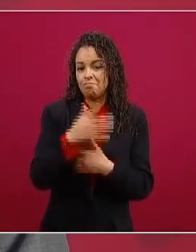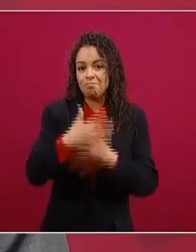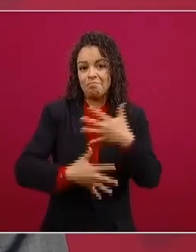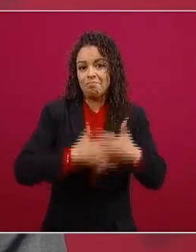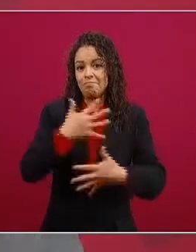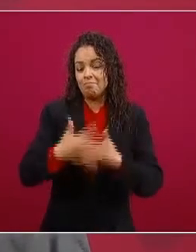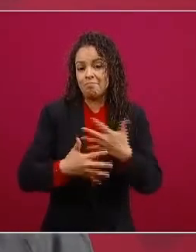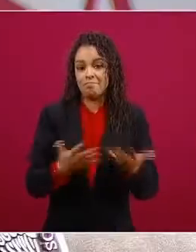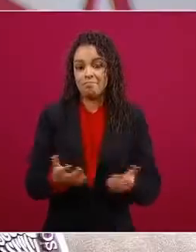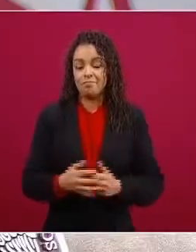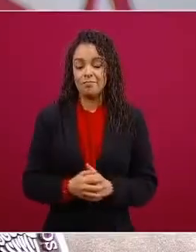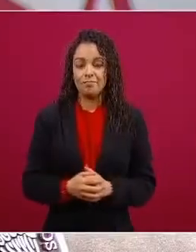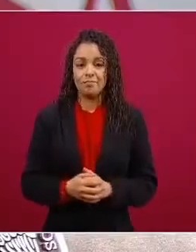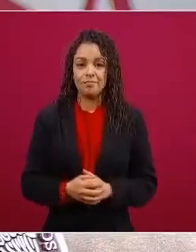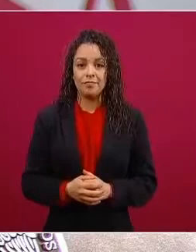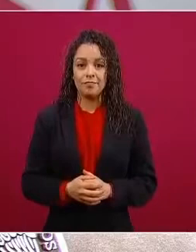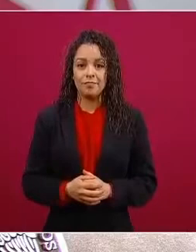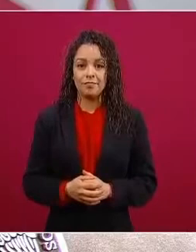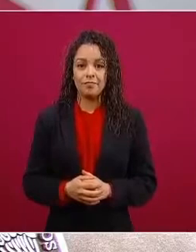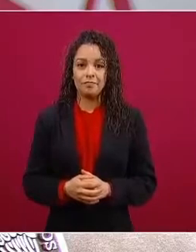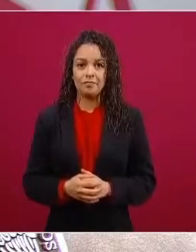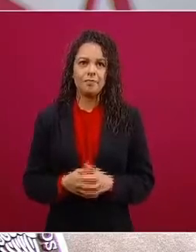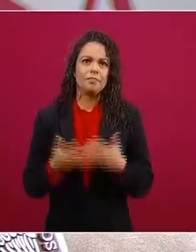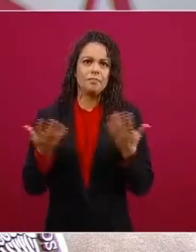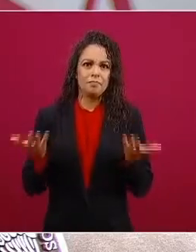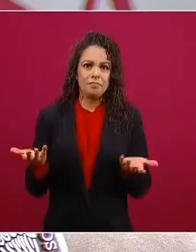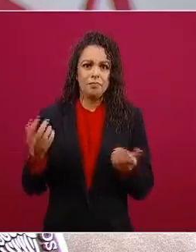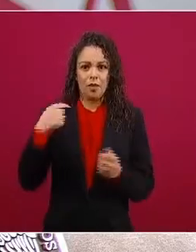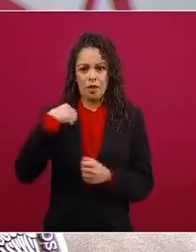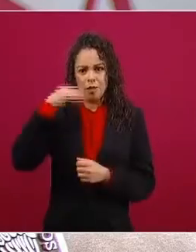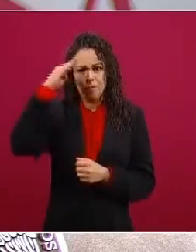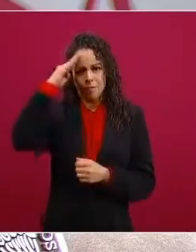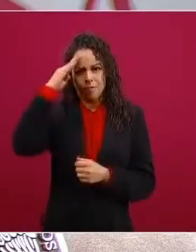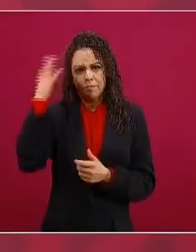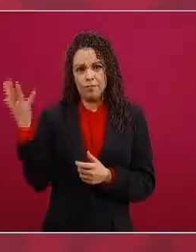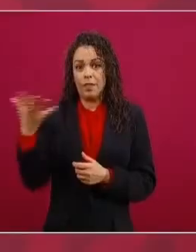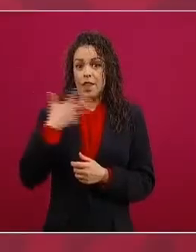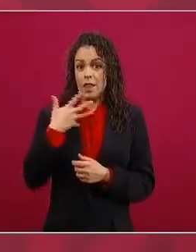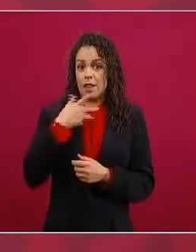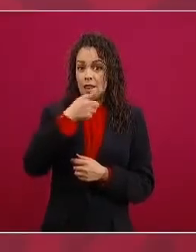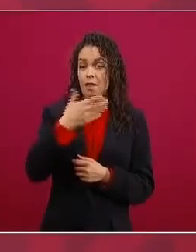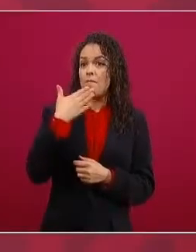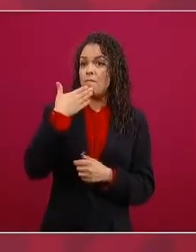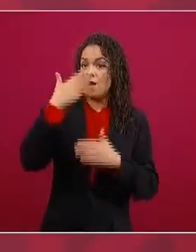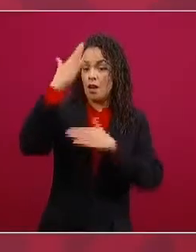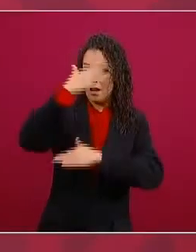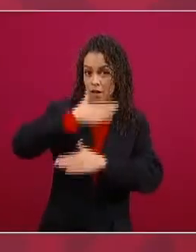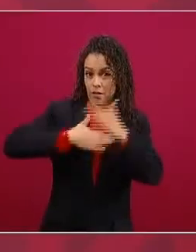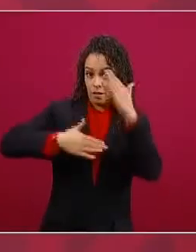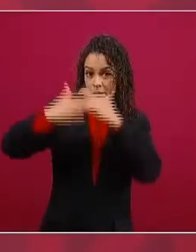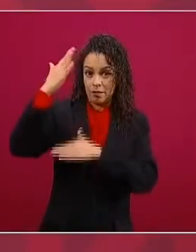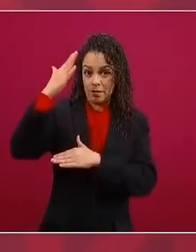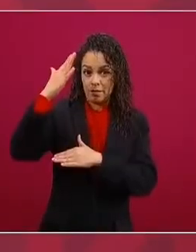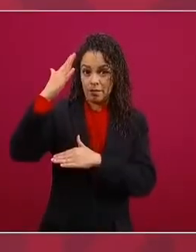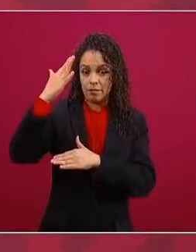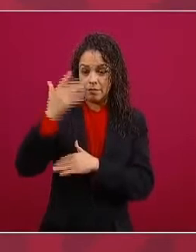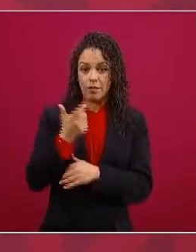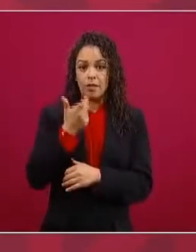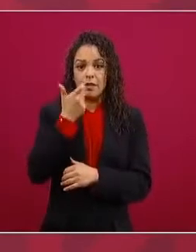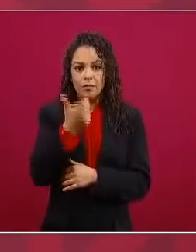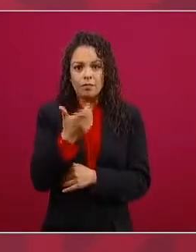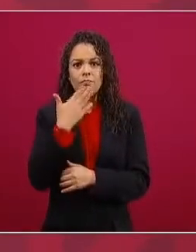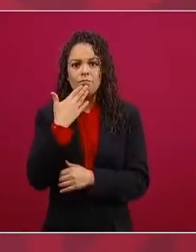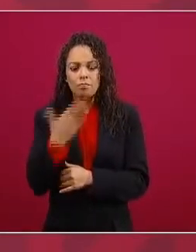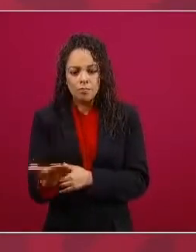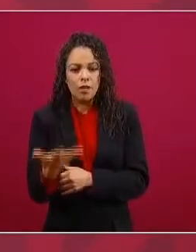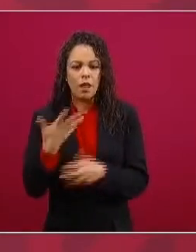lo lógico sería que si hay crecimiento y hay generación de empleo